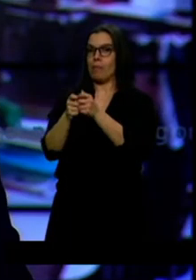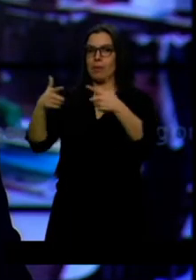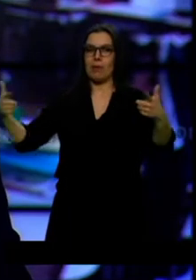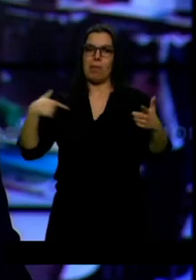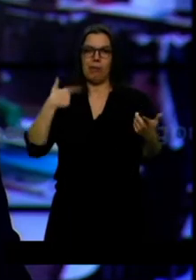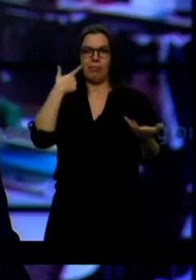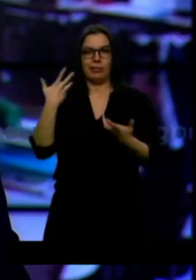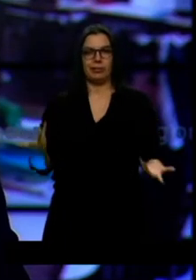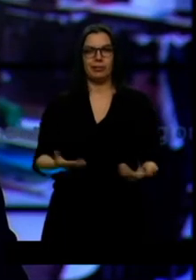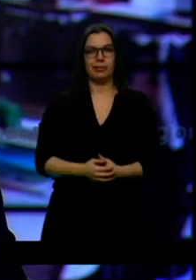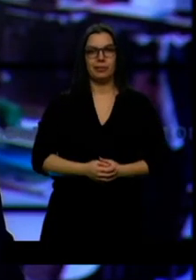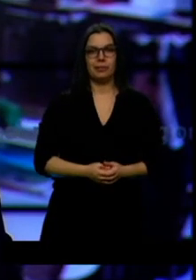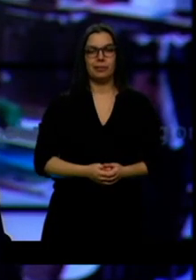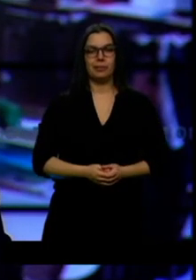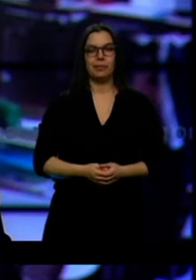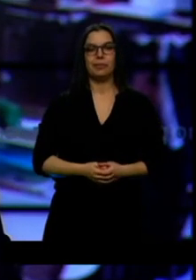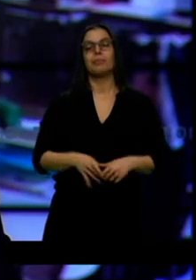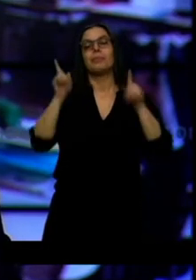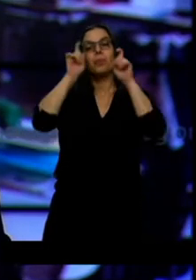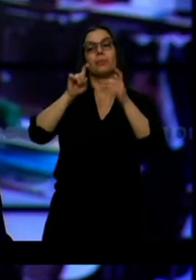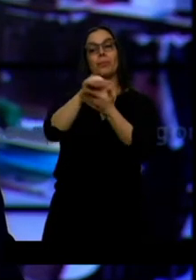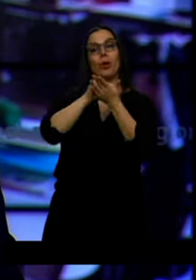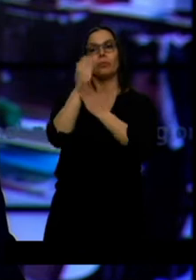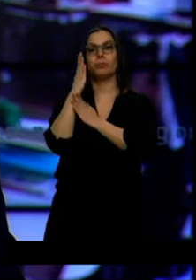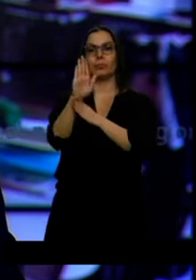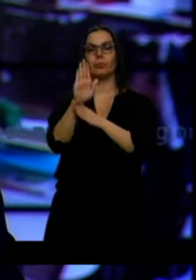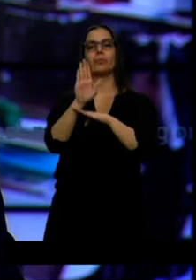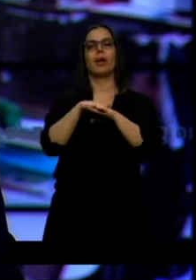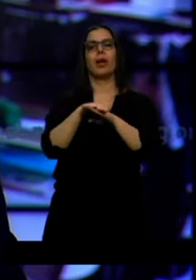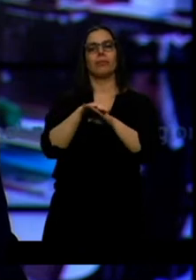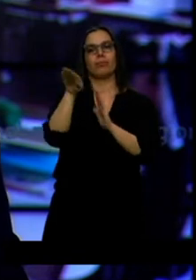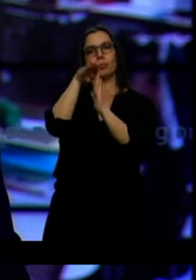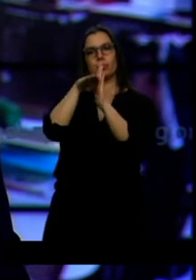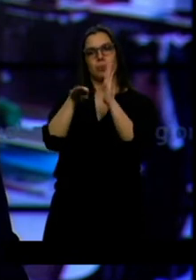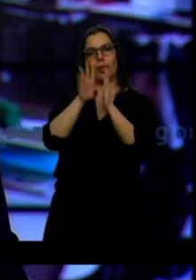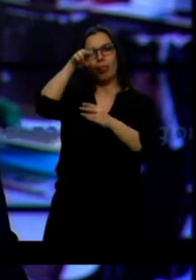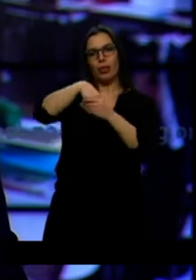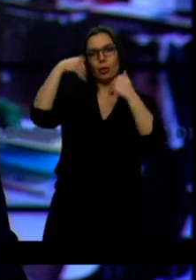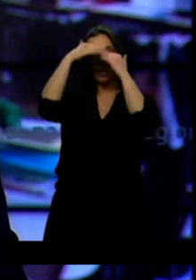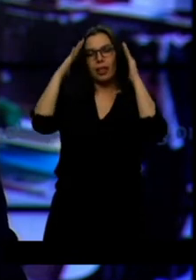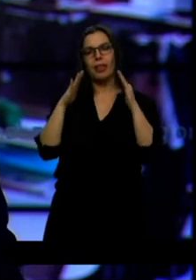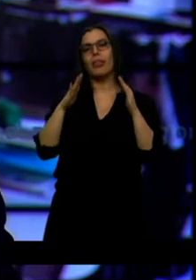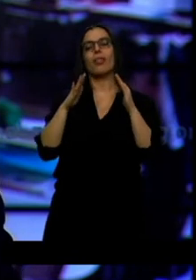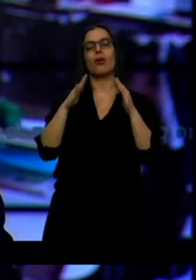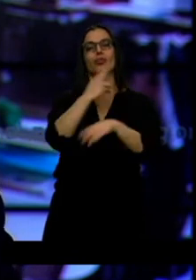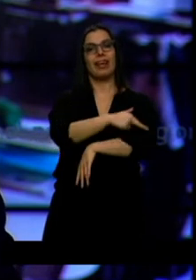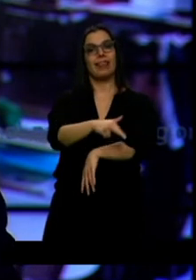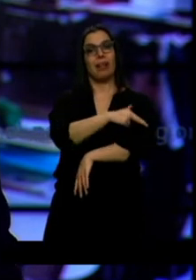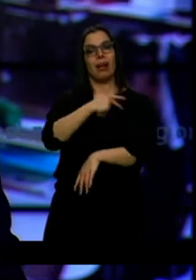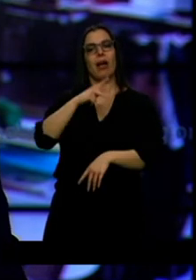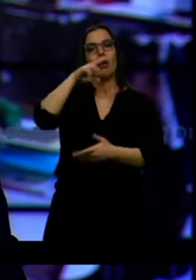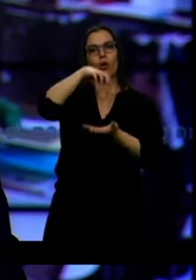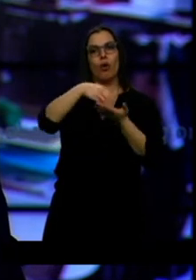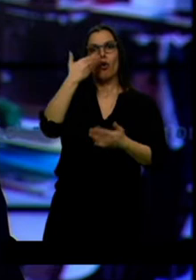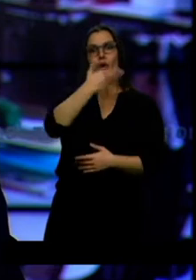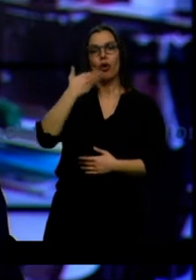Educación ha publicado el borrador de la norma que regula la atención sanitaria en los colegios. No habrá una enfermera en cada centro, pero sí en los que lo pidan porque